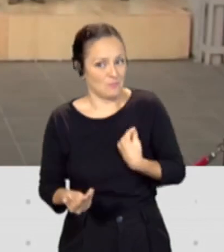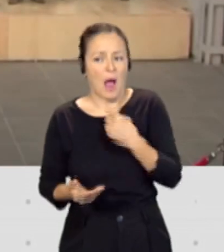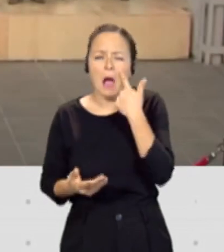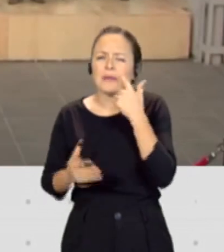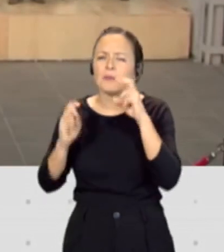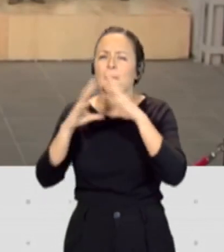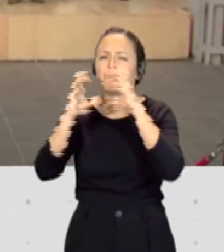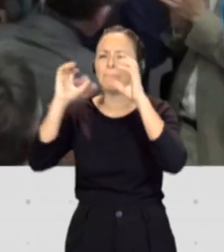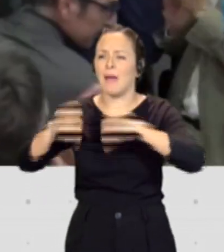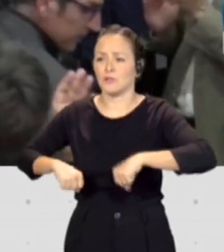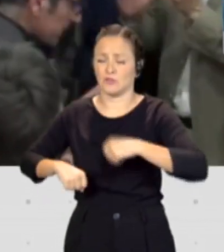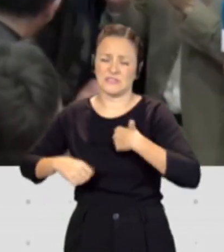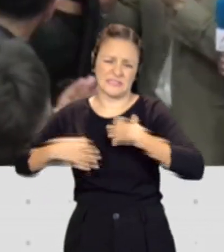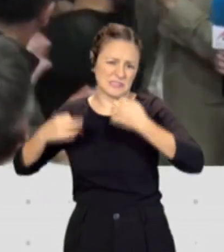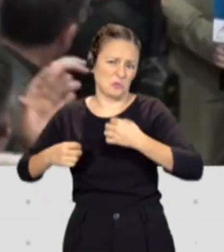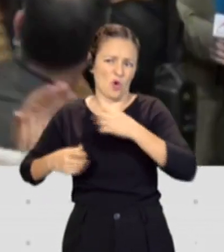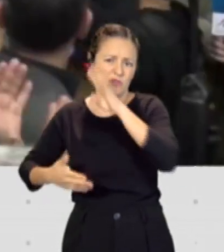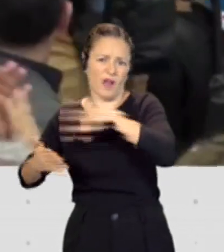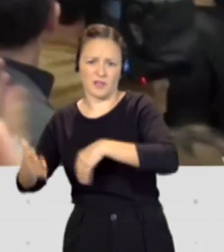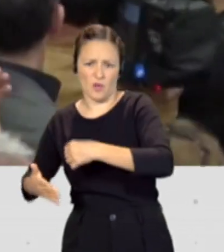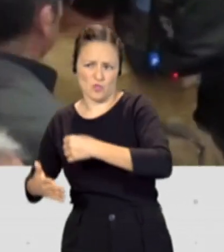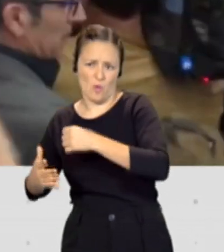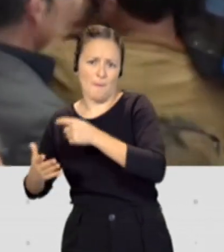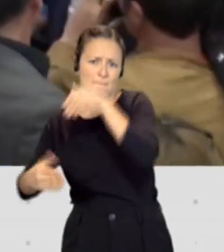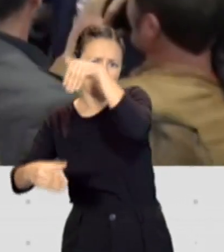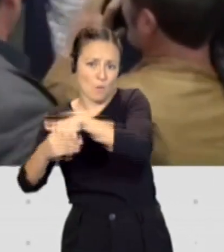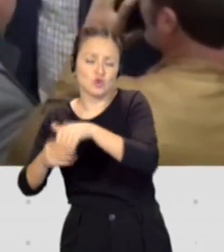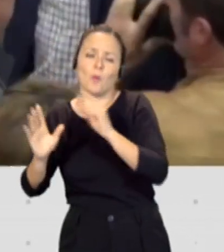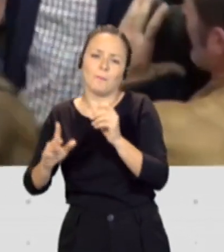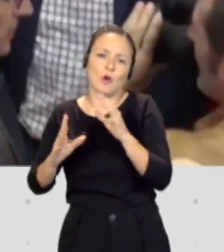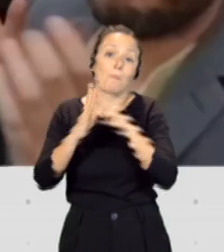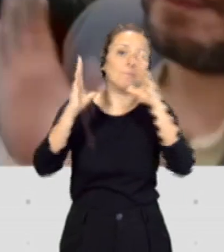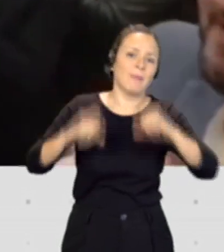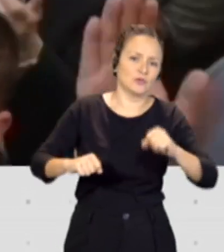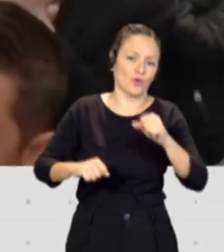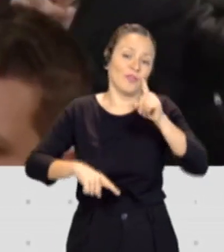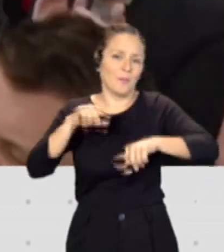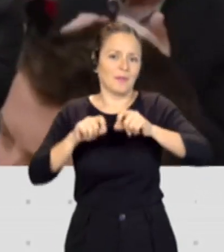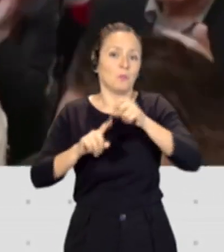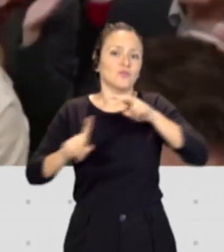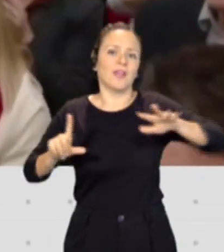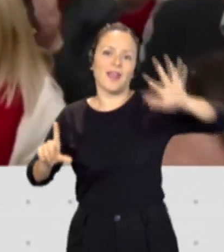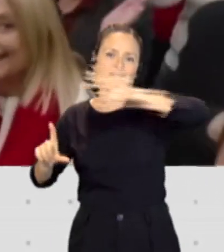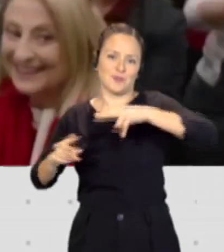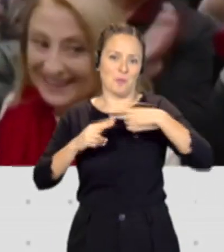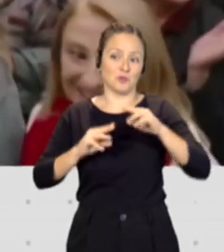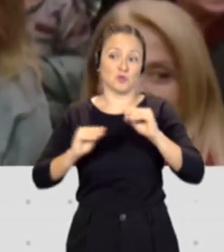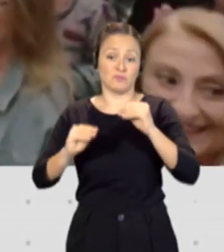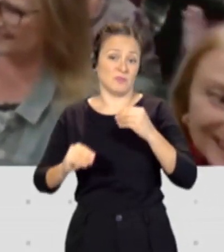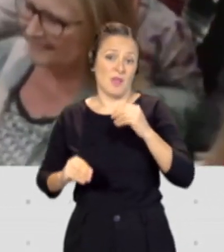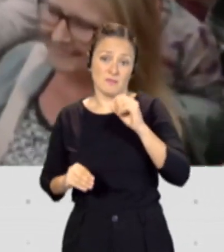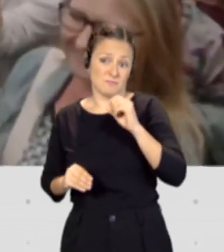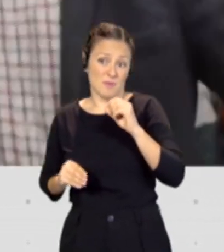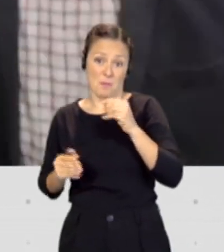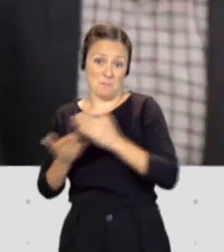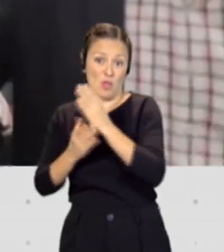seguramente en clave catalana, pero el pacto se va a hacer seguramente en clave nacional, porque, bueno, ya apuntan todos los medios, ¿no? Que Puigdemont no lo va a poner